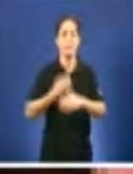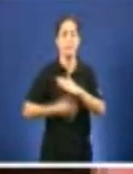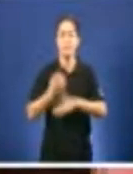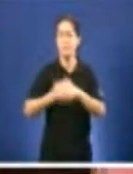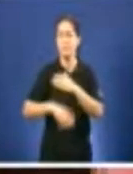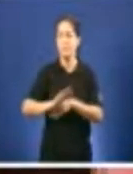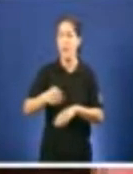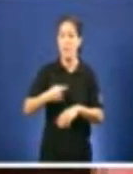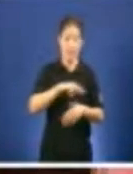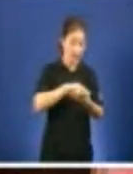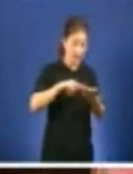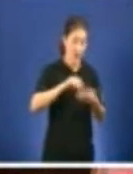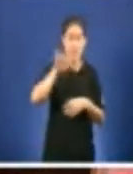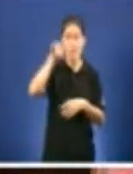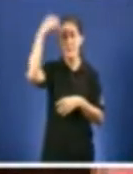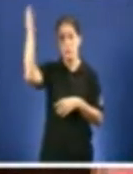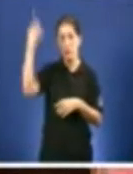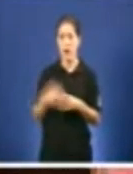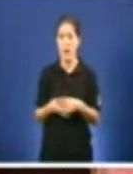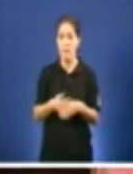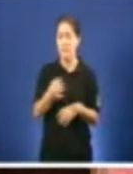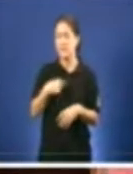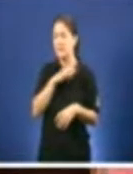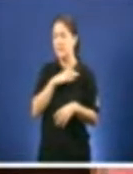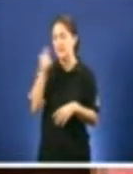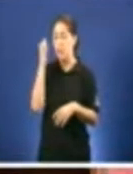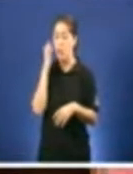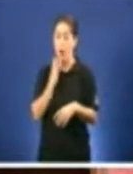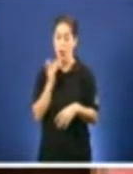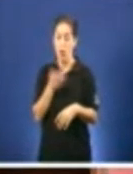Galiza, de Rajoy e do señor Núñez Feijón.